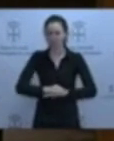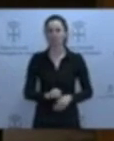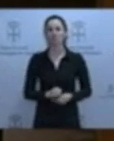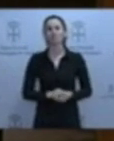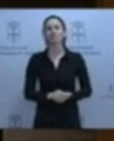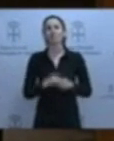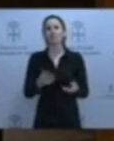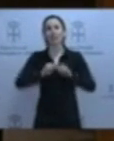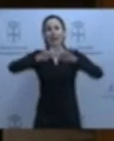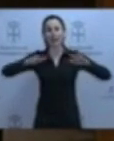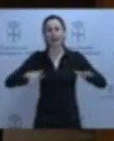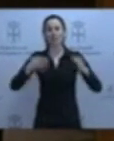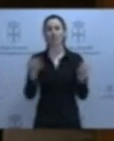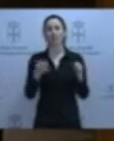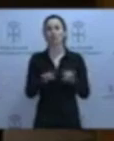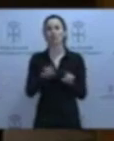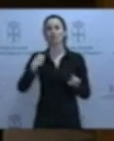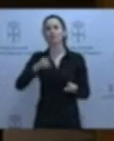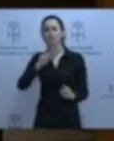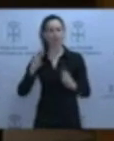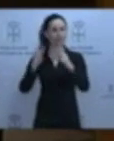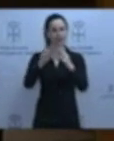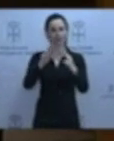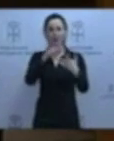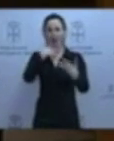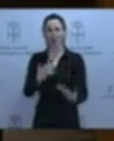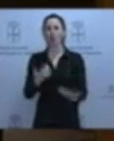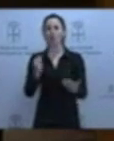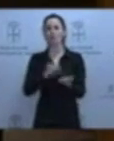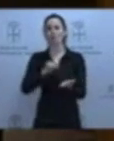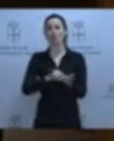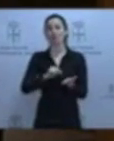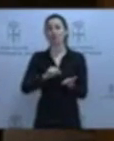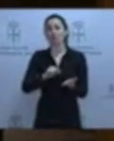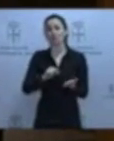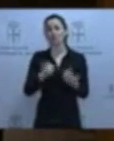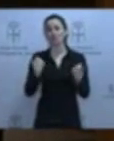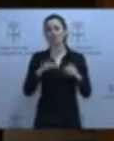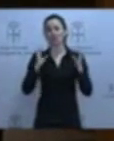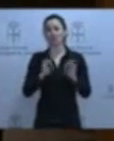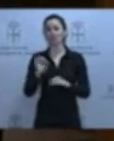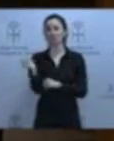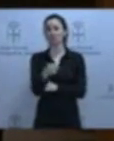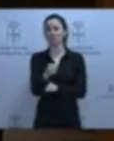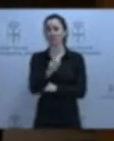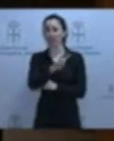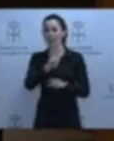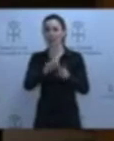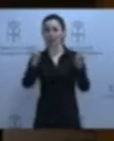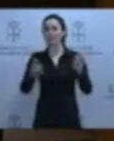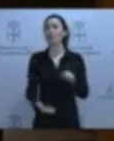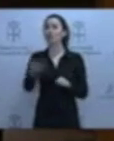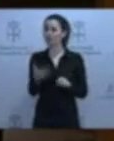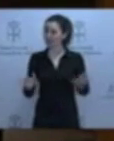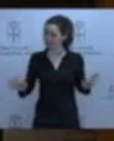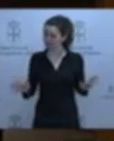Es evidente que nos encontramos en un momento en el cual ha pasado un segundo plano, un problema fundamental, un problema fundamental